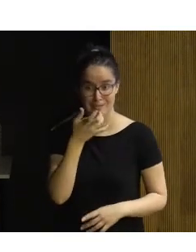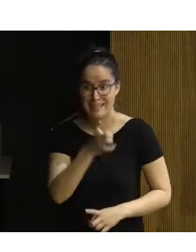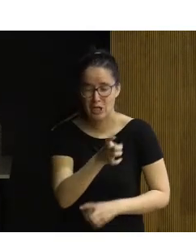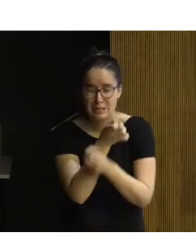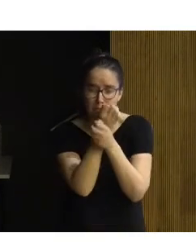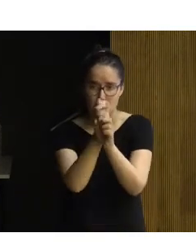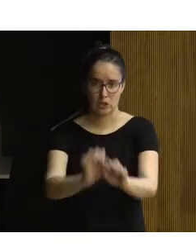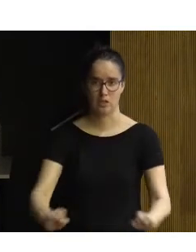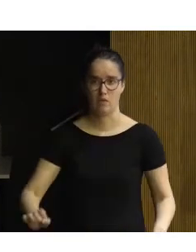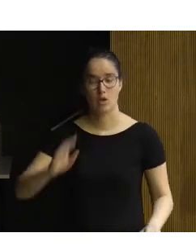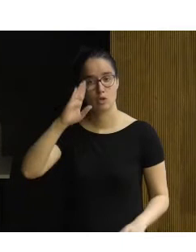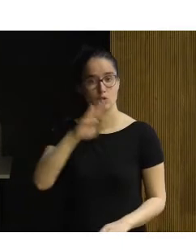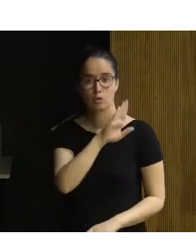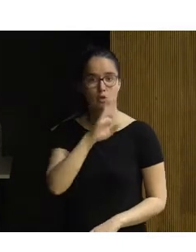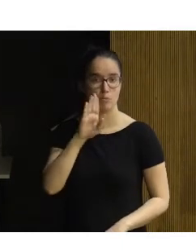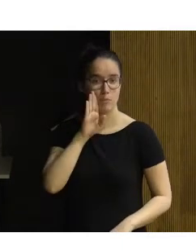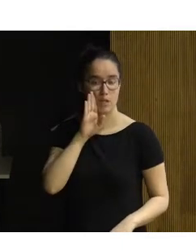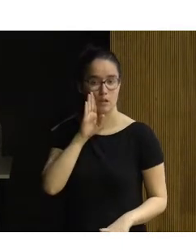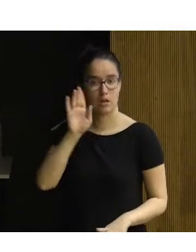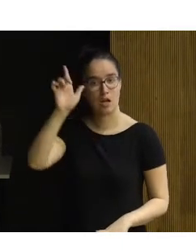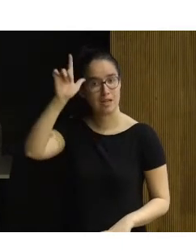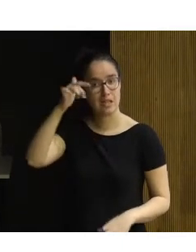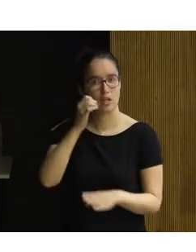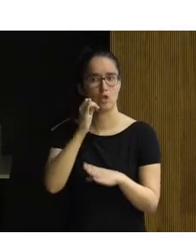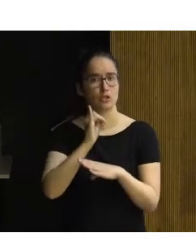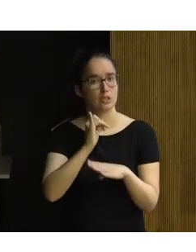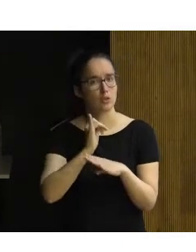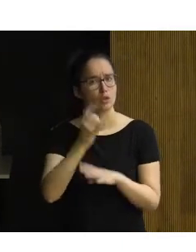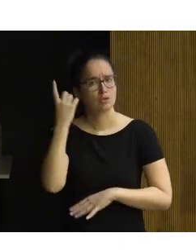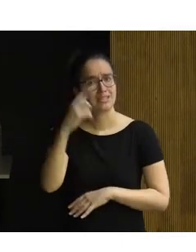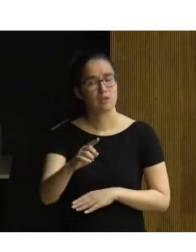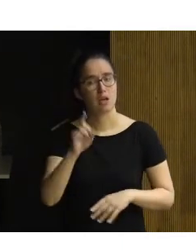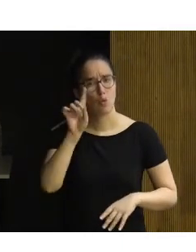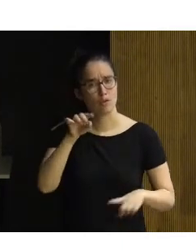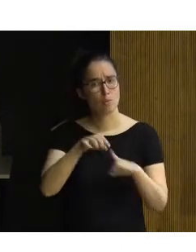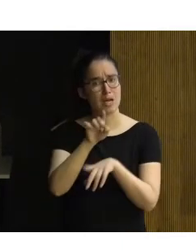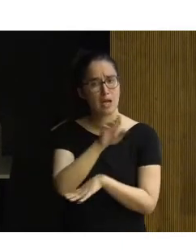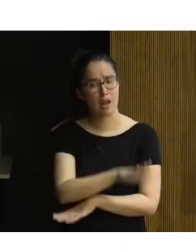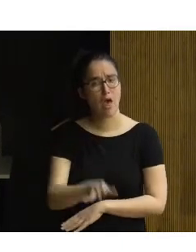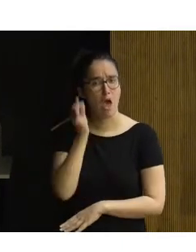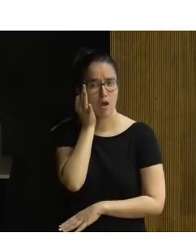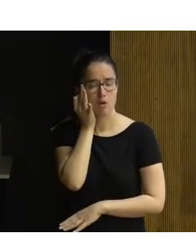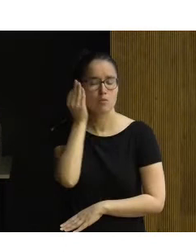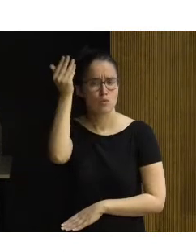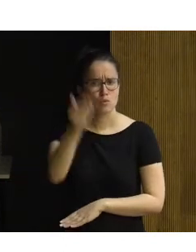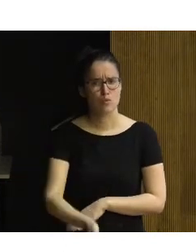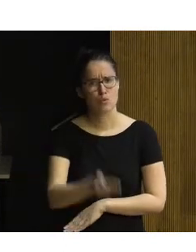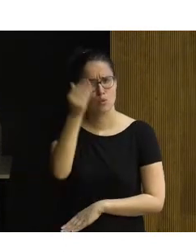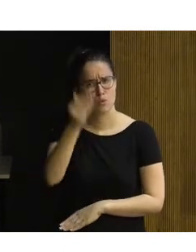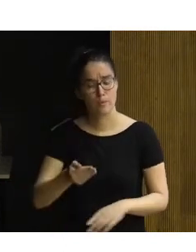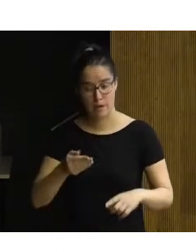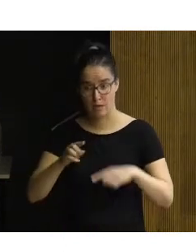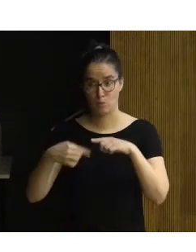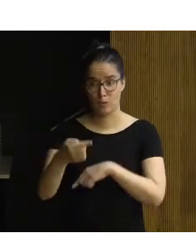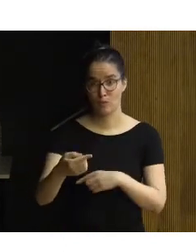manera hubiera podido ir. Sus padres eran, pues eso, catedráticos de instituto y bueno, sabían que la educación para su hija era fundamental para poder en la vida